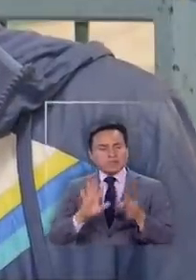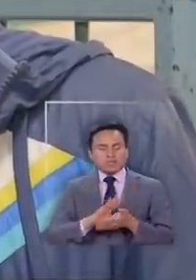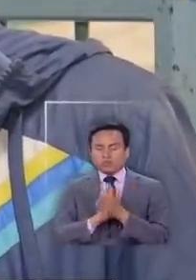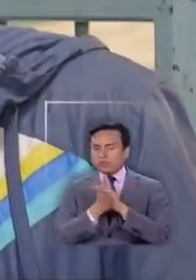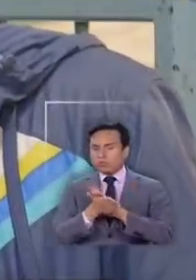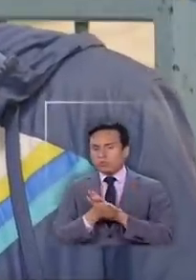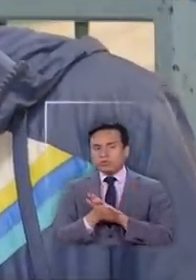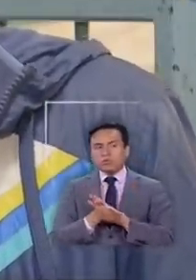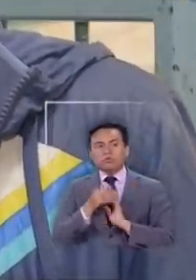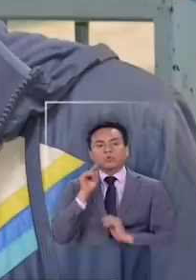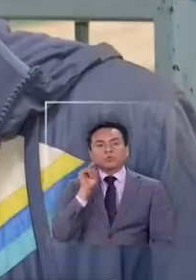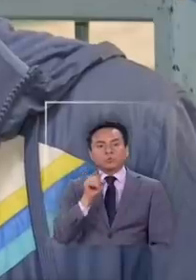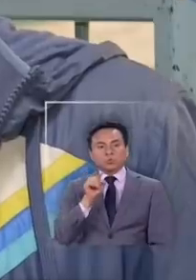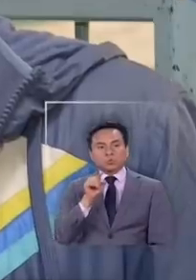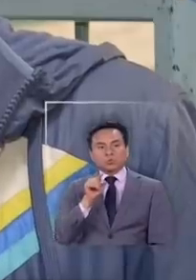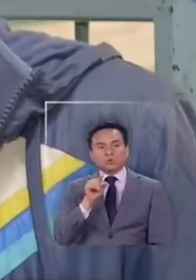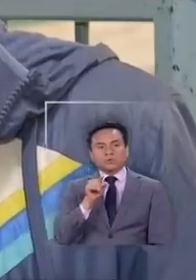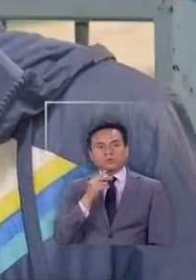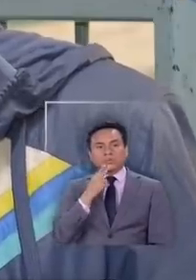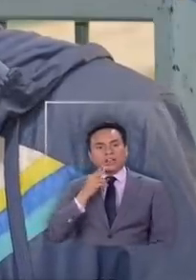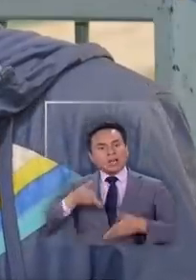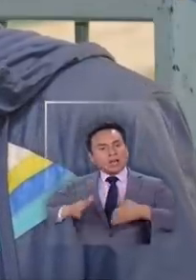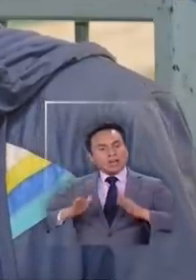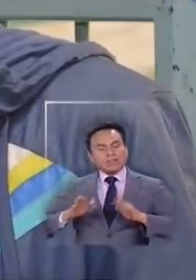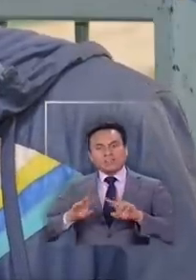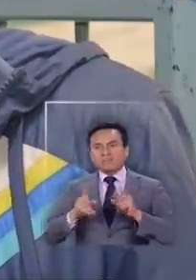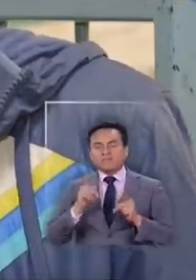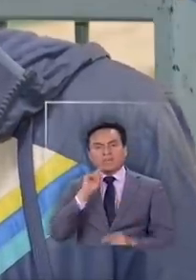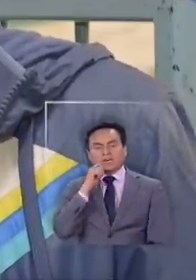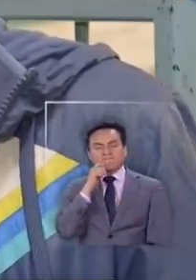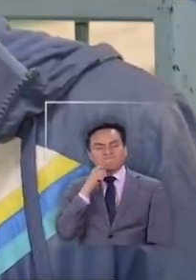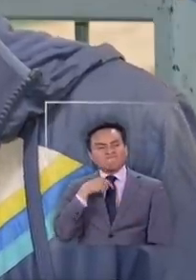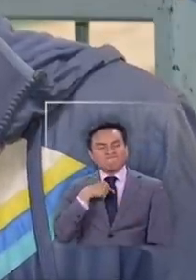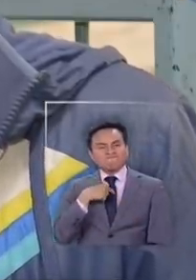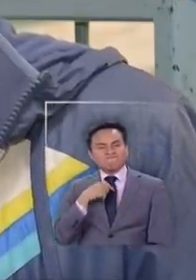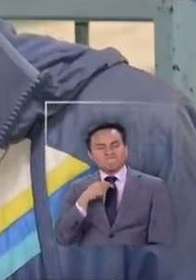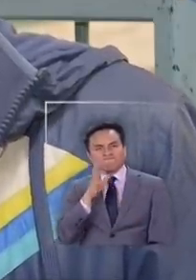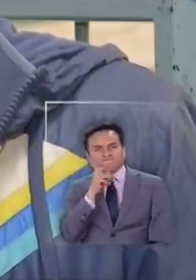ya cuando tú llegas al tema de la vida en la calle ya como que no tienes